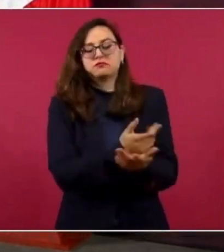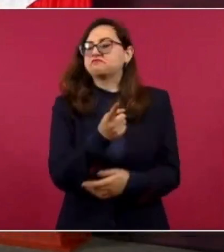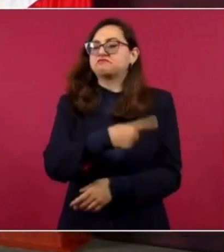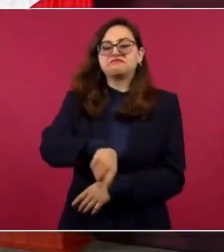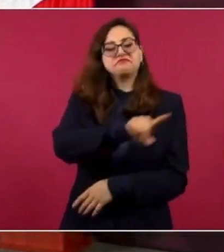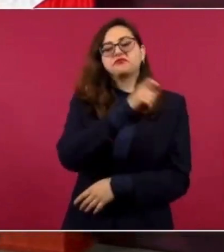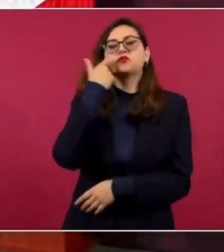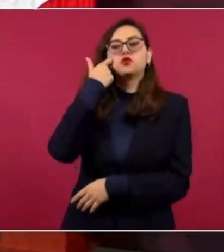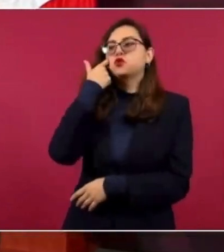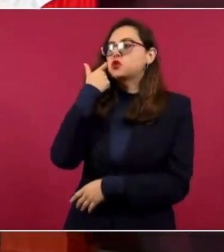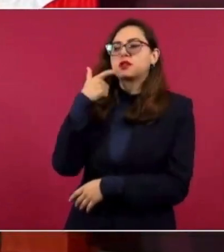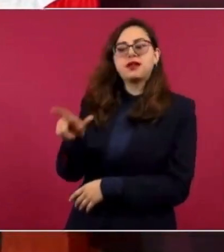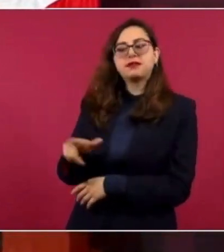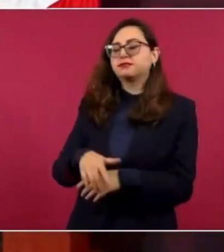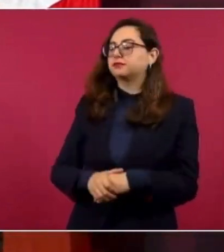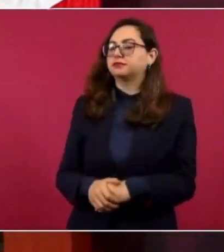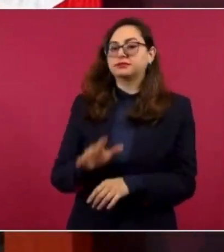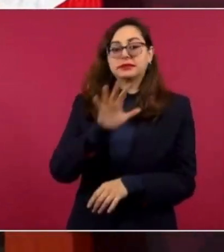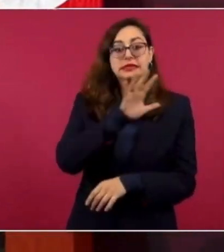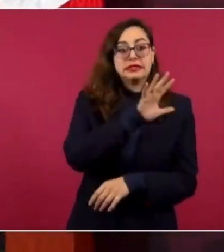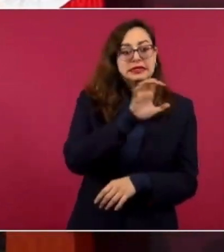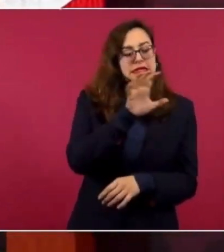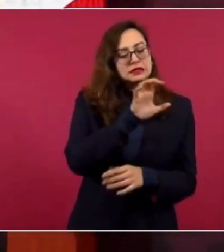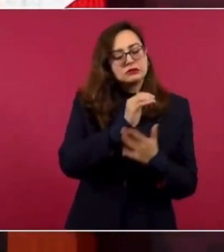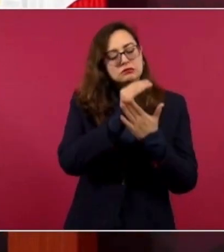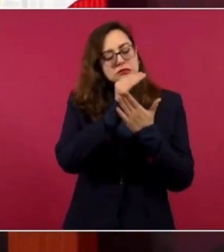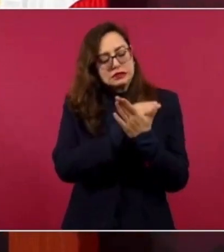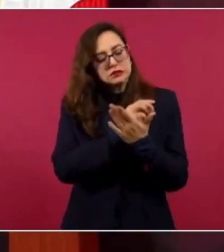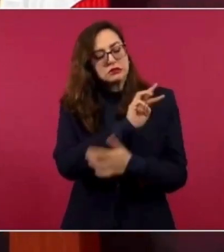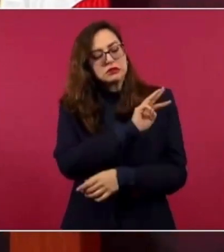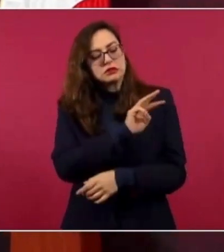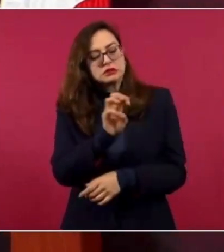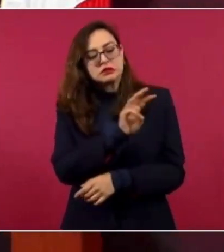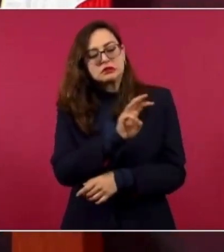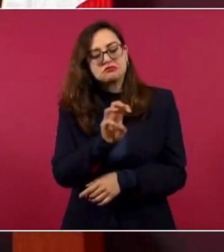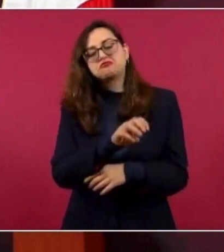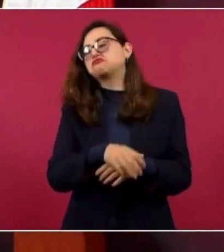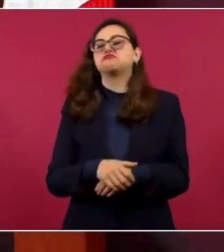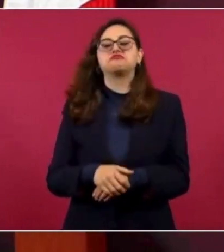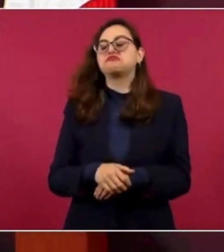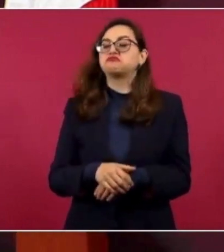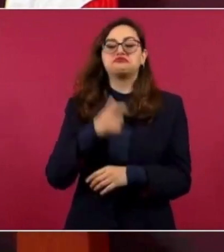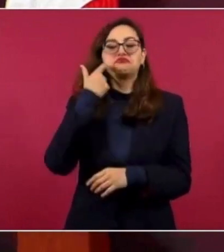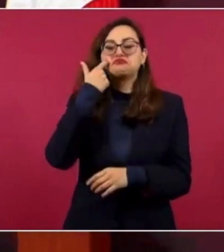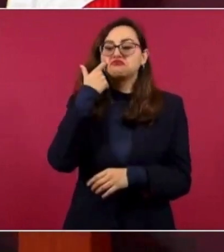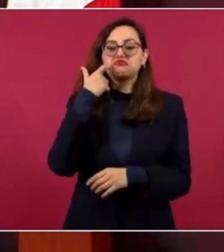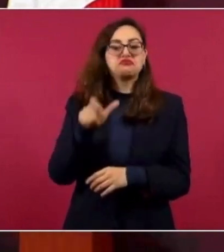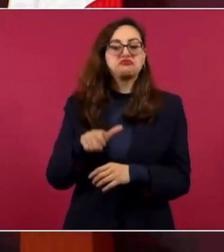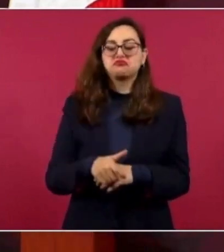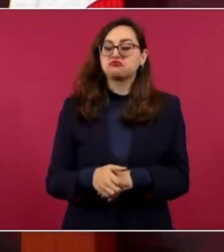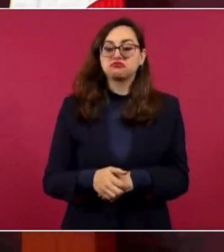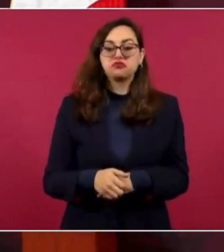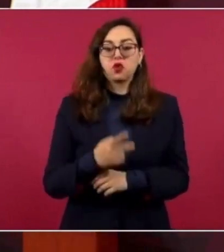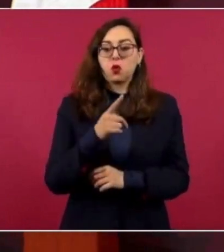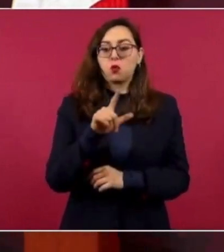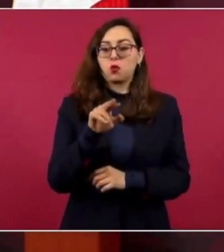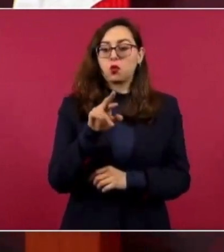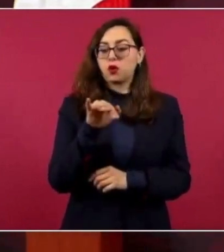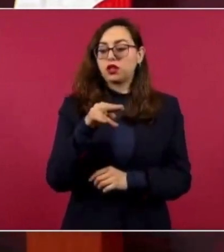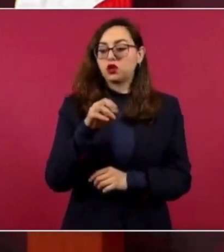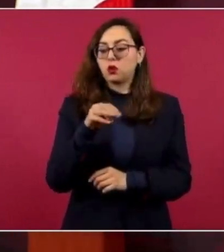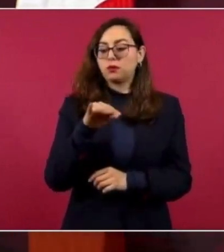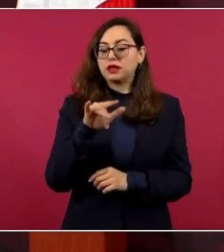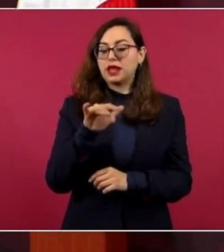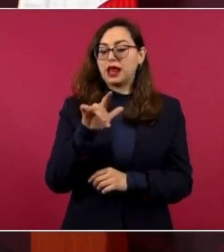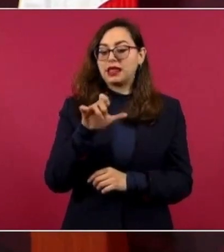de 500 a 300. No quiso quitar a los plurinominales, no